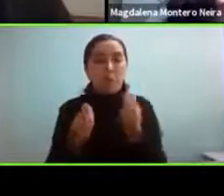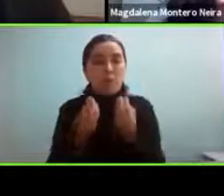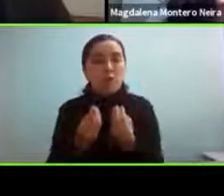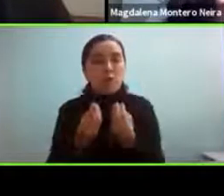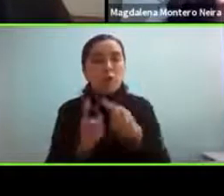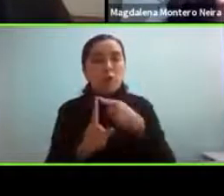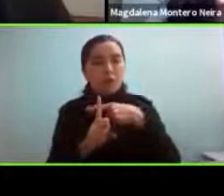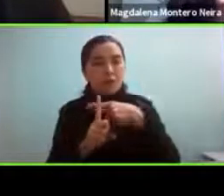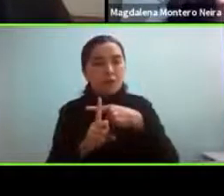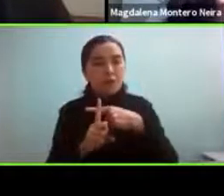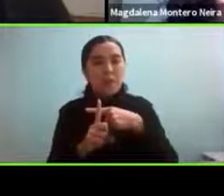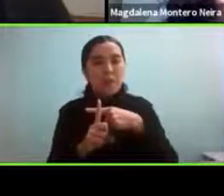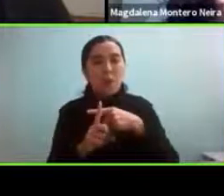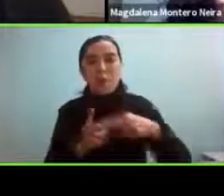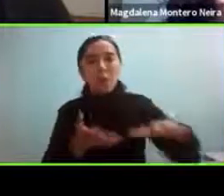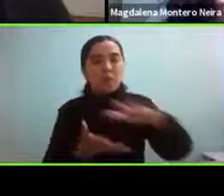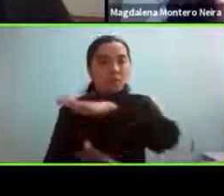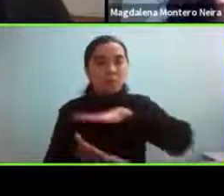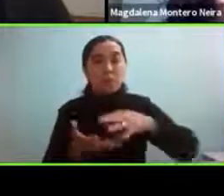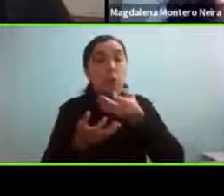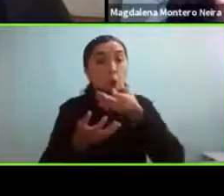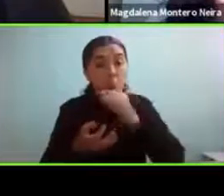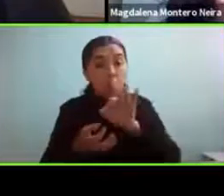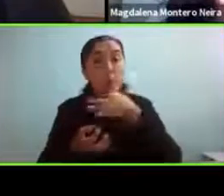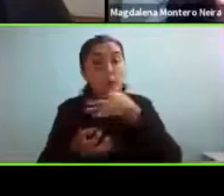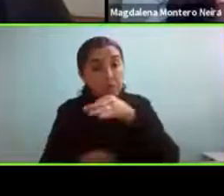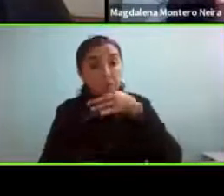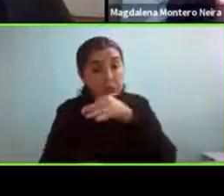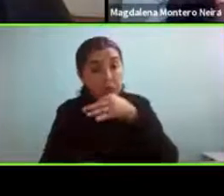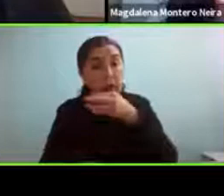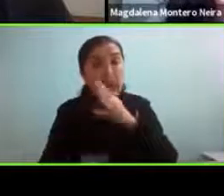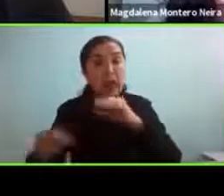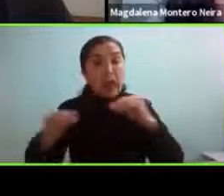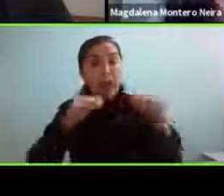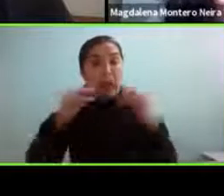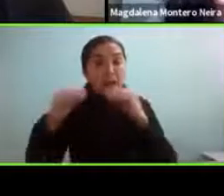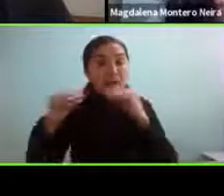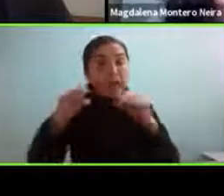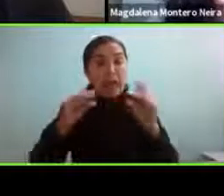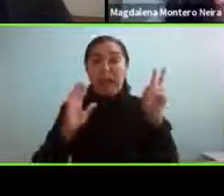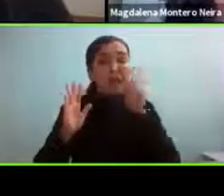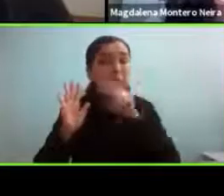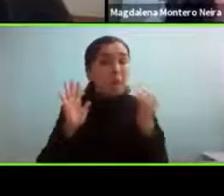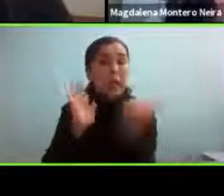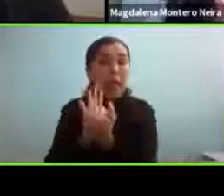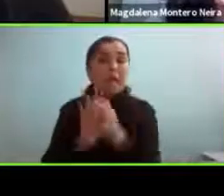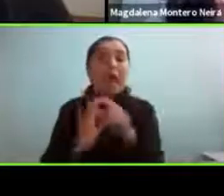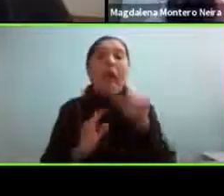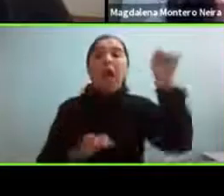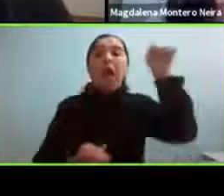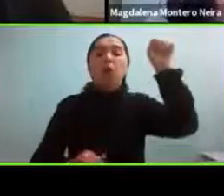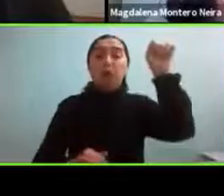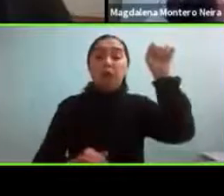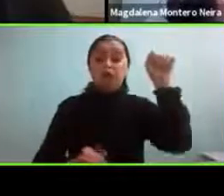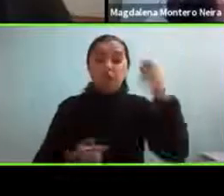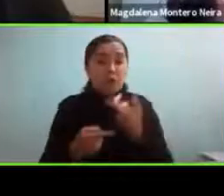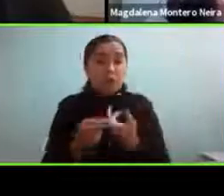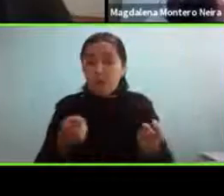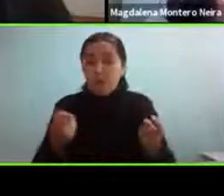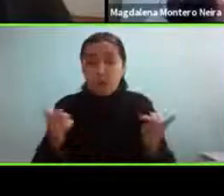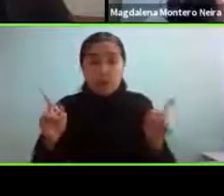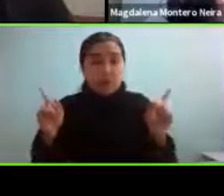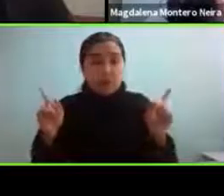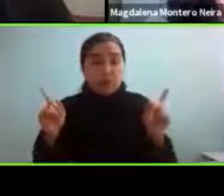el tema de que se hable digamos con mucho menos estigma sino de digamos o sea de distintos perfiles así como las